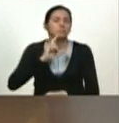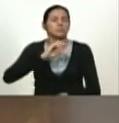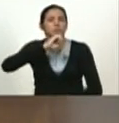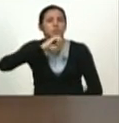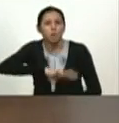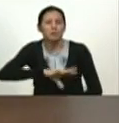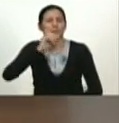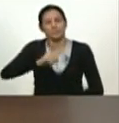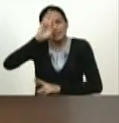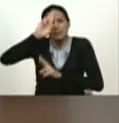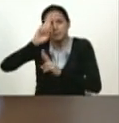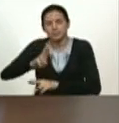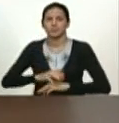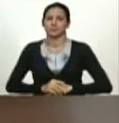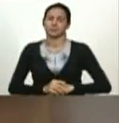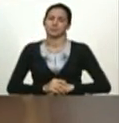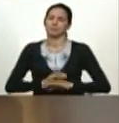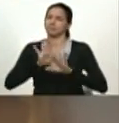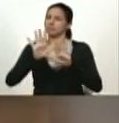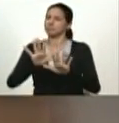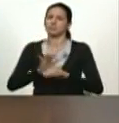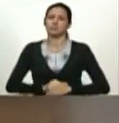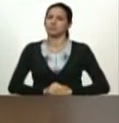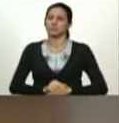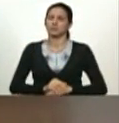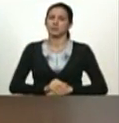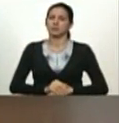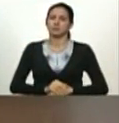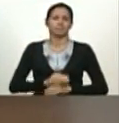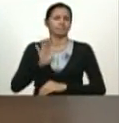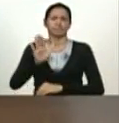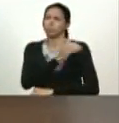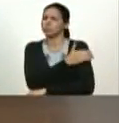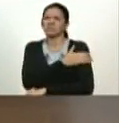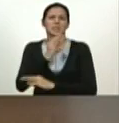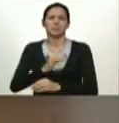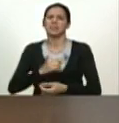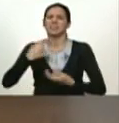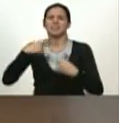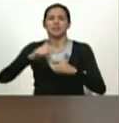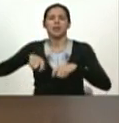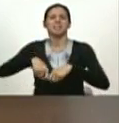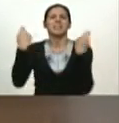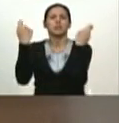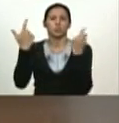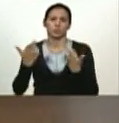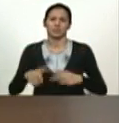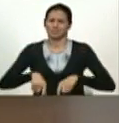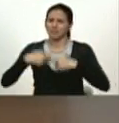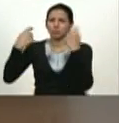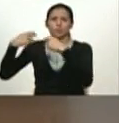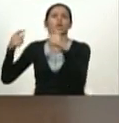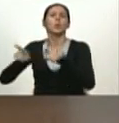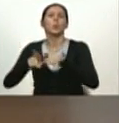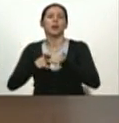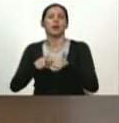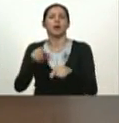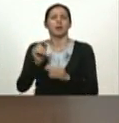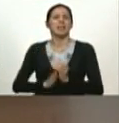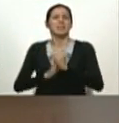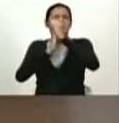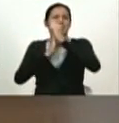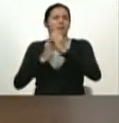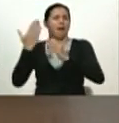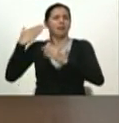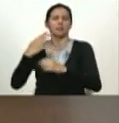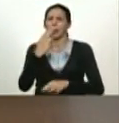el neofascismo siempre se mete a destruir los símbolos de la historia. Es lo primero que hace el fascismo, lo primero que hizo Mussolini, lo primero que